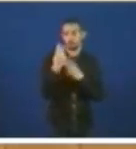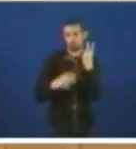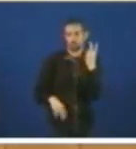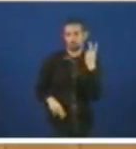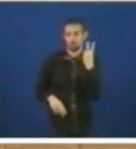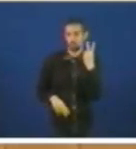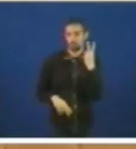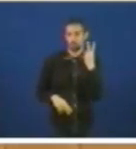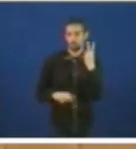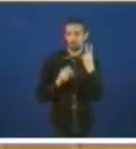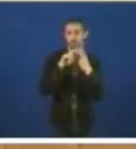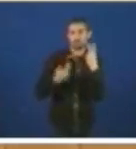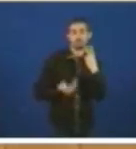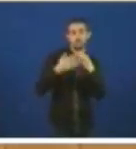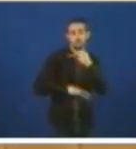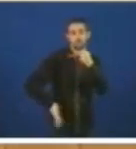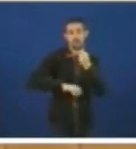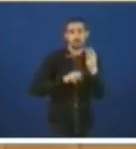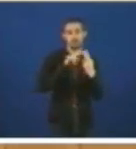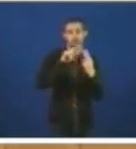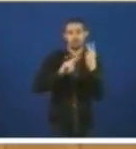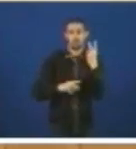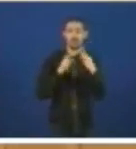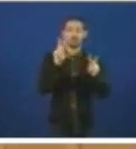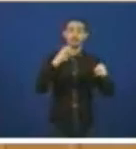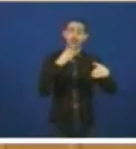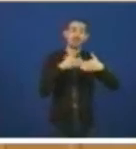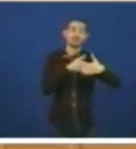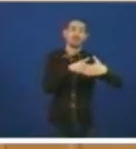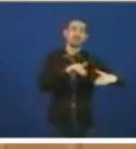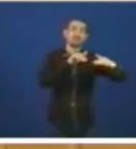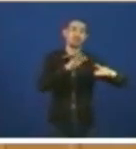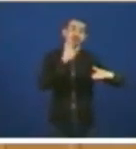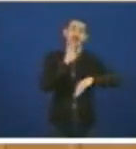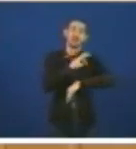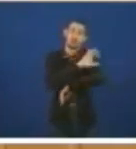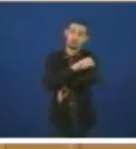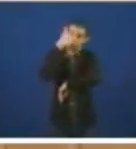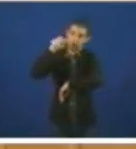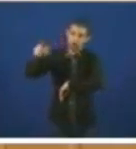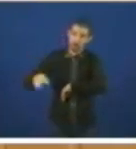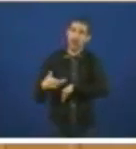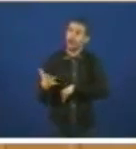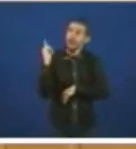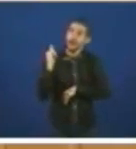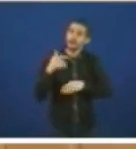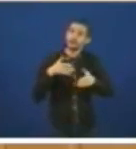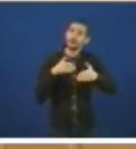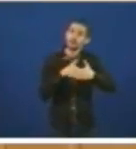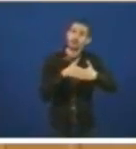fundamental as dúas son importantes unha fundamental o dique o señor conselleiro habemos dique ou non habemos dique